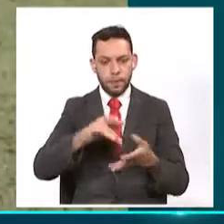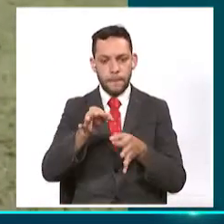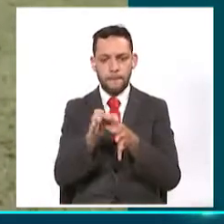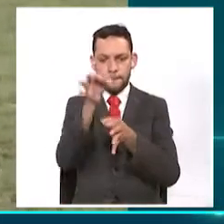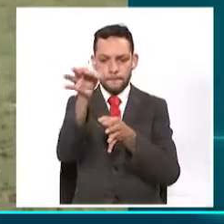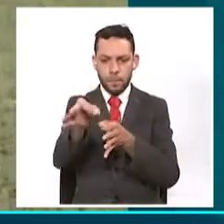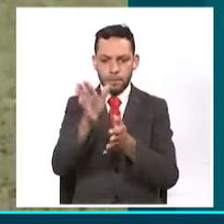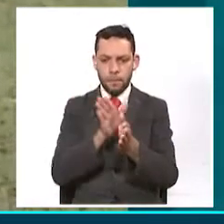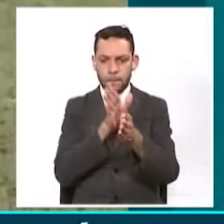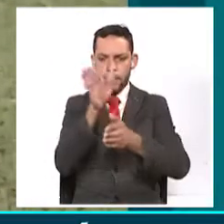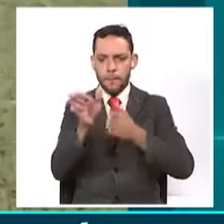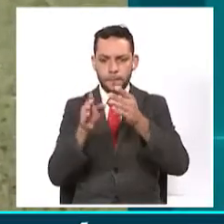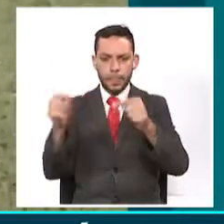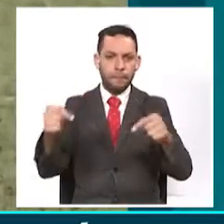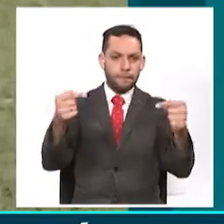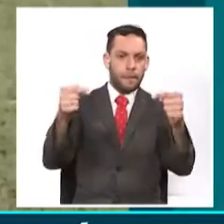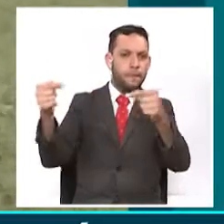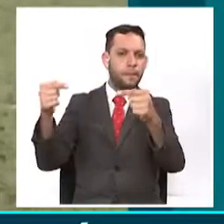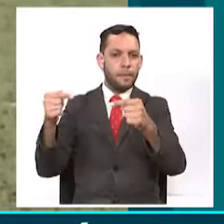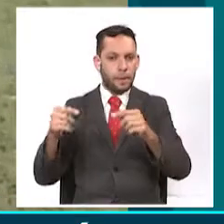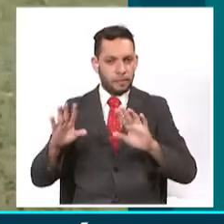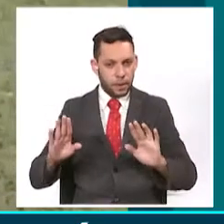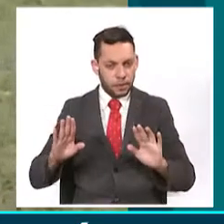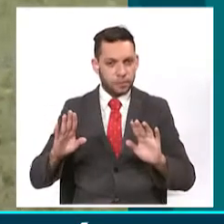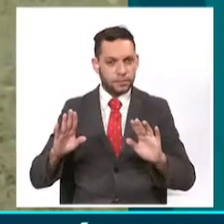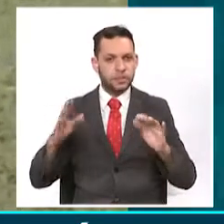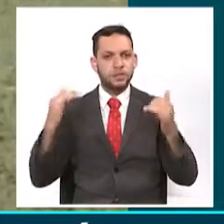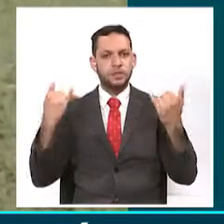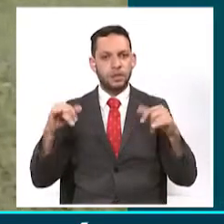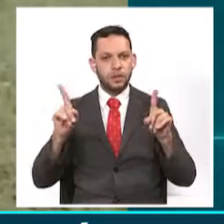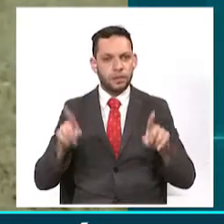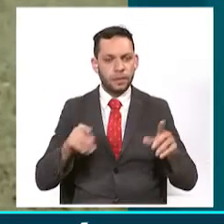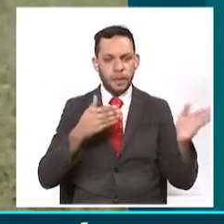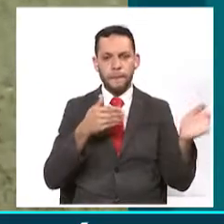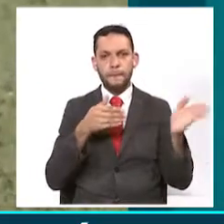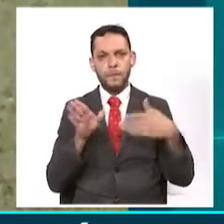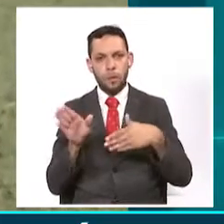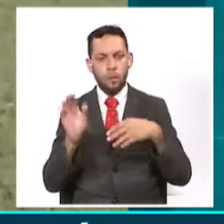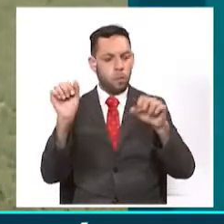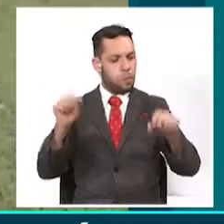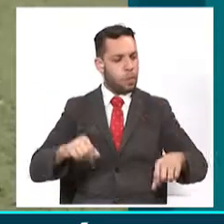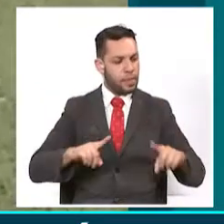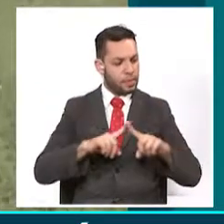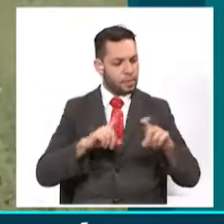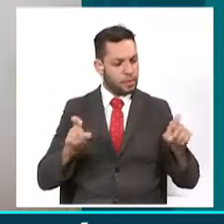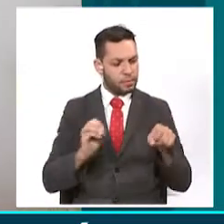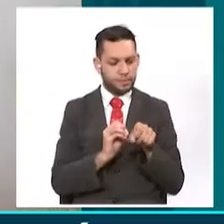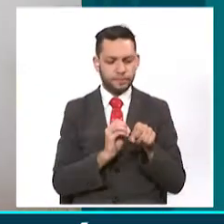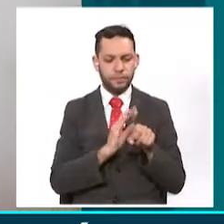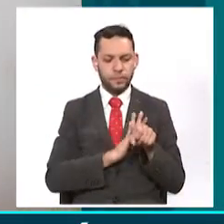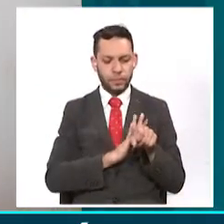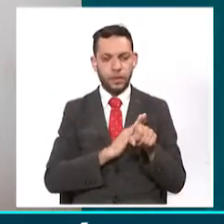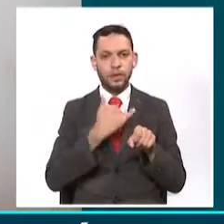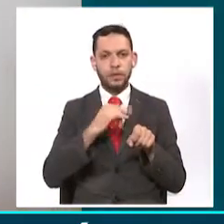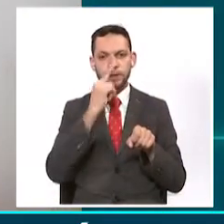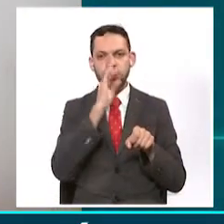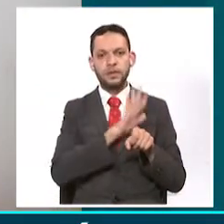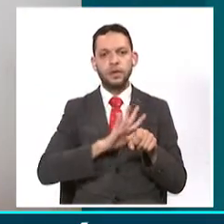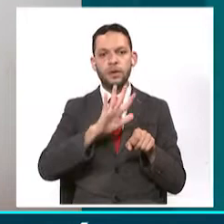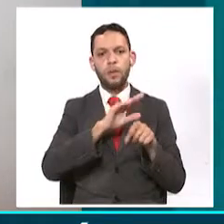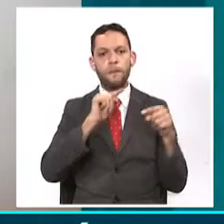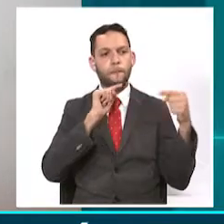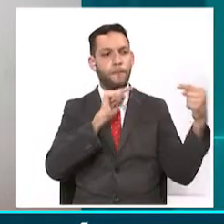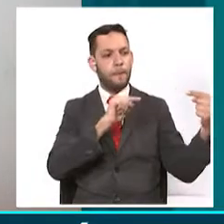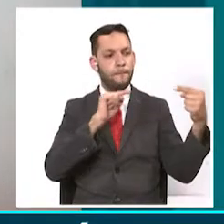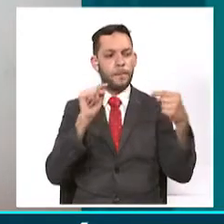competencia y planear si la pandemia nos deja un campeonato nacional con